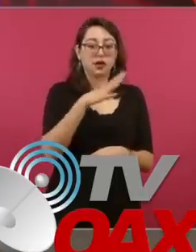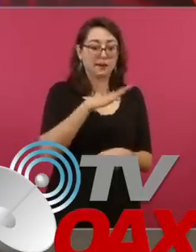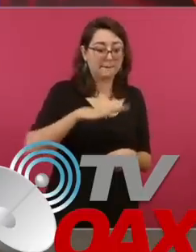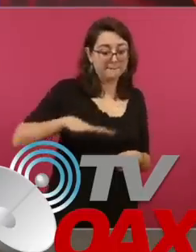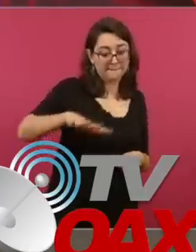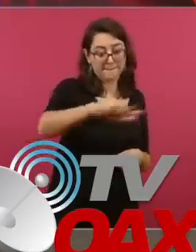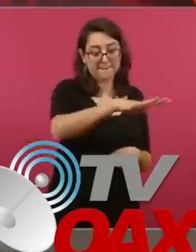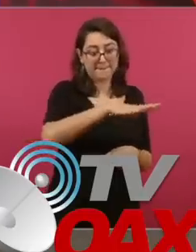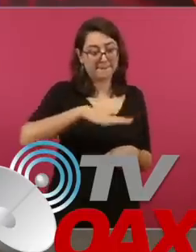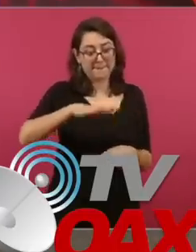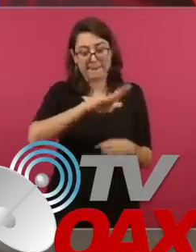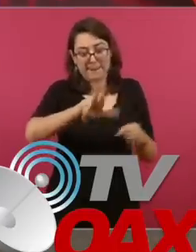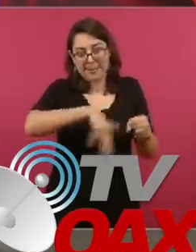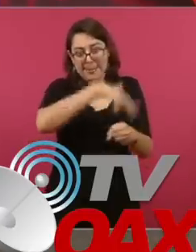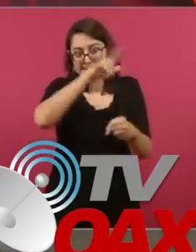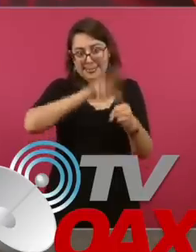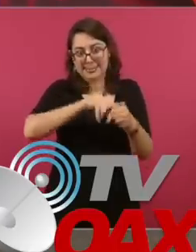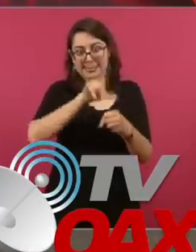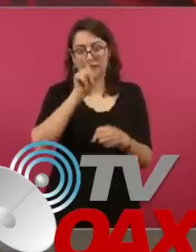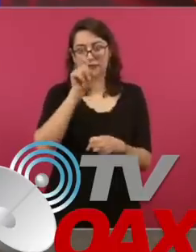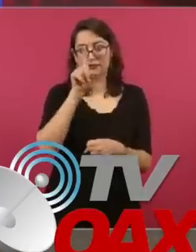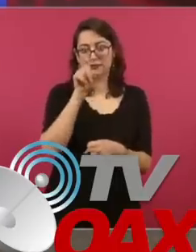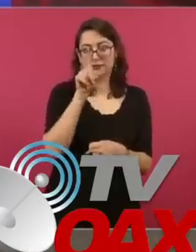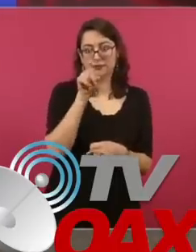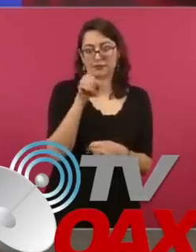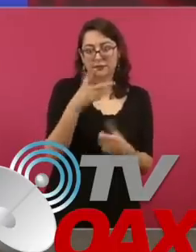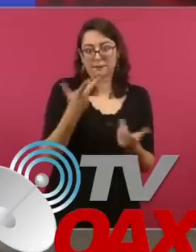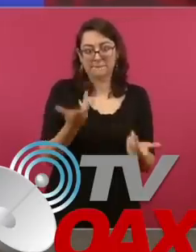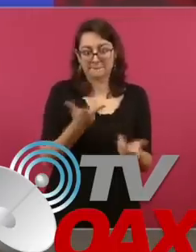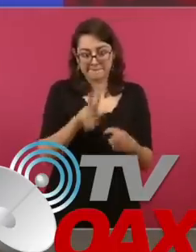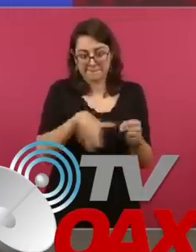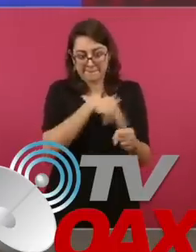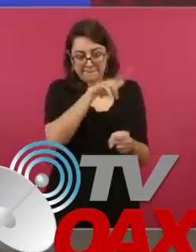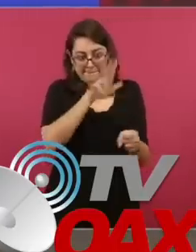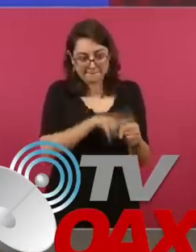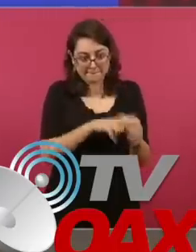albercas naturales que son los bancos.